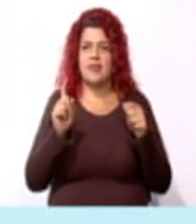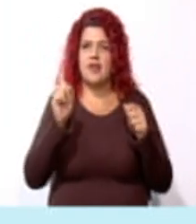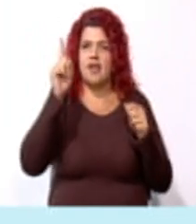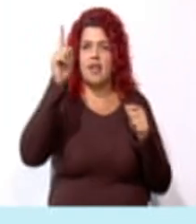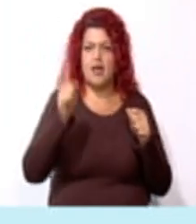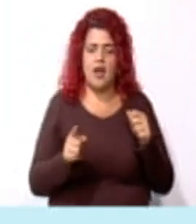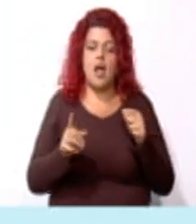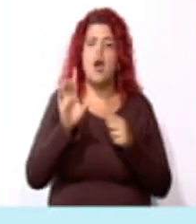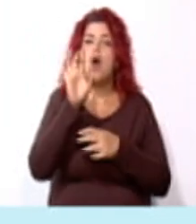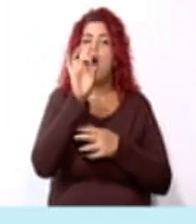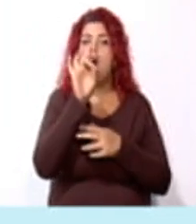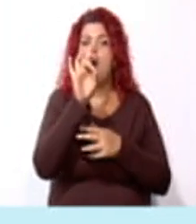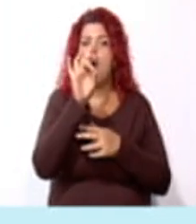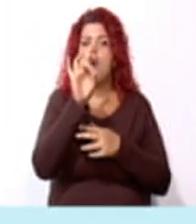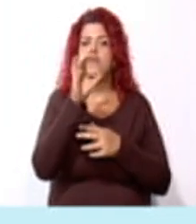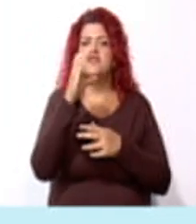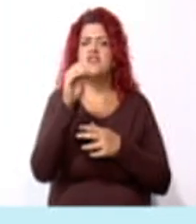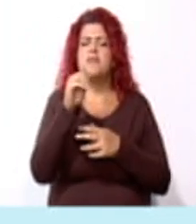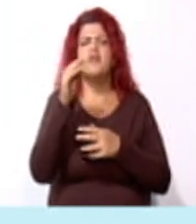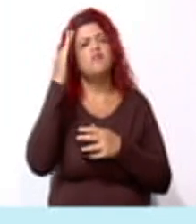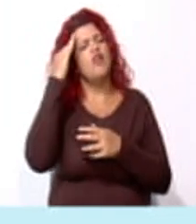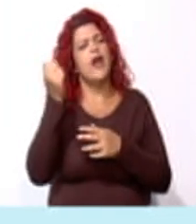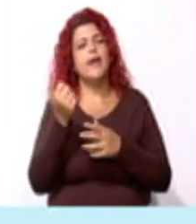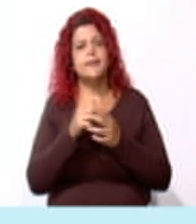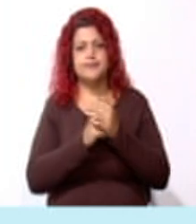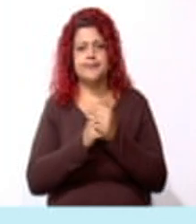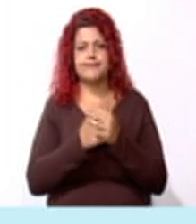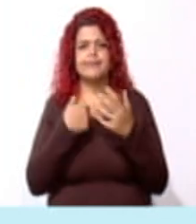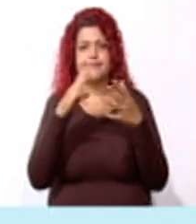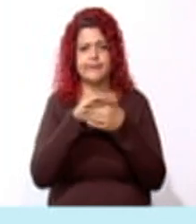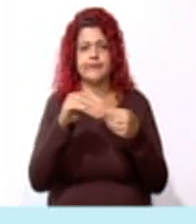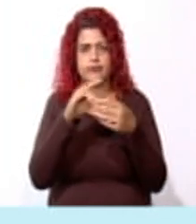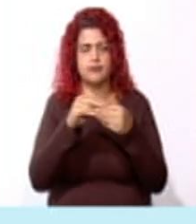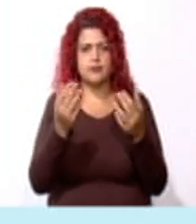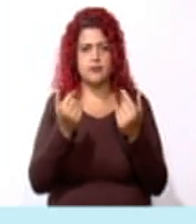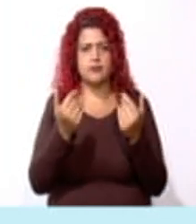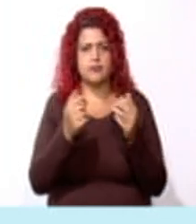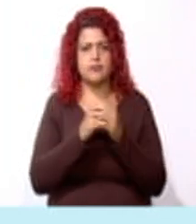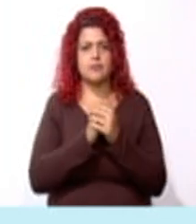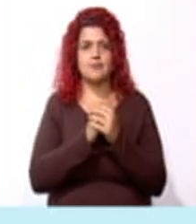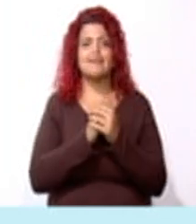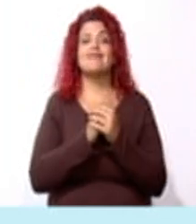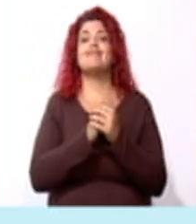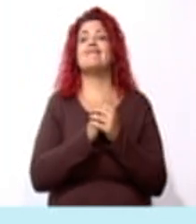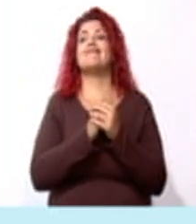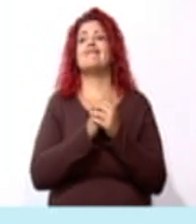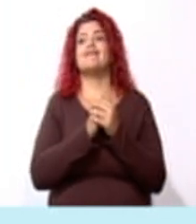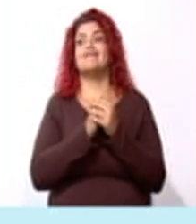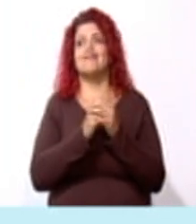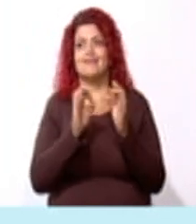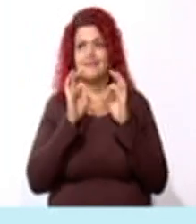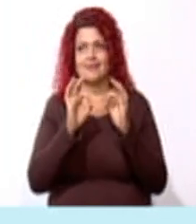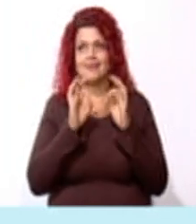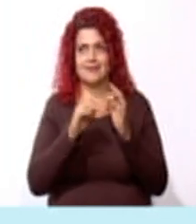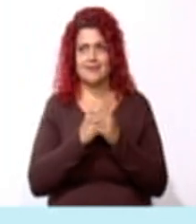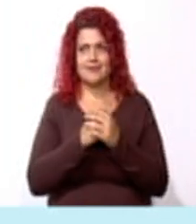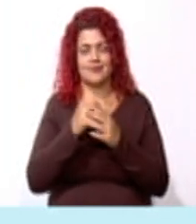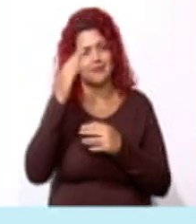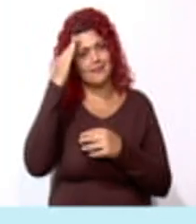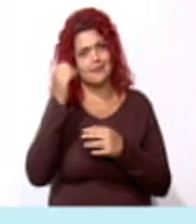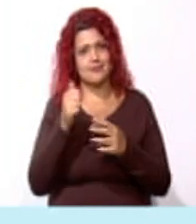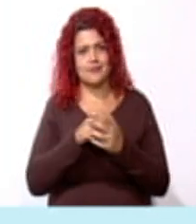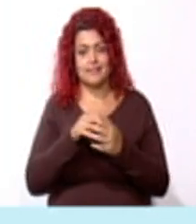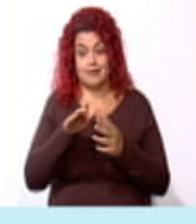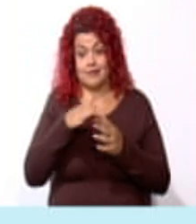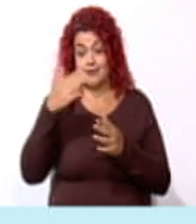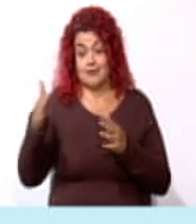¿Ocho centímetros? ¿Por qué? A ver, cuénteme por qué. Ah, muy bien. Porque en el